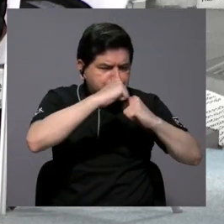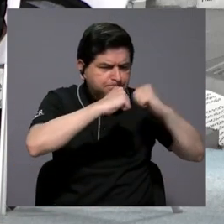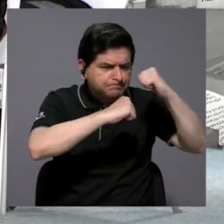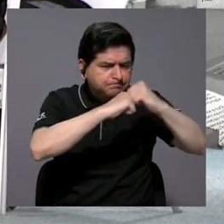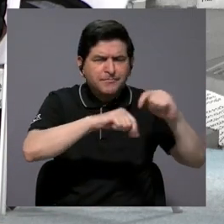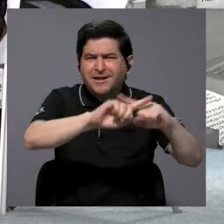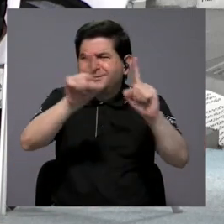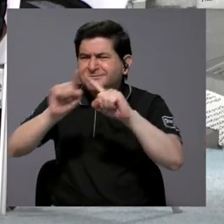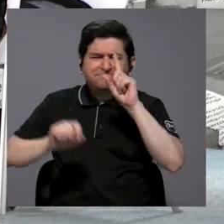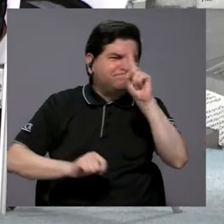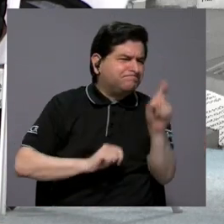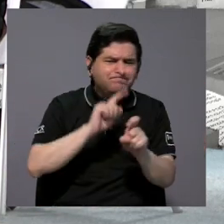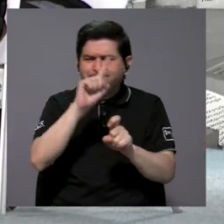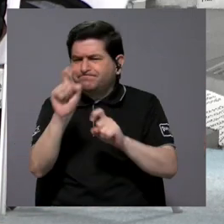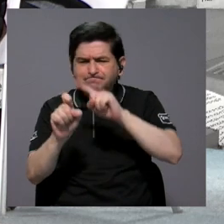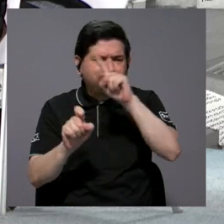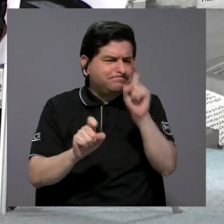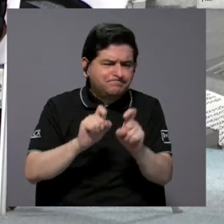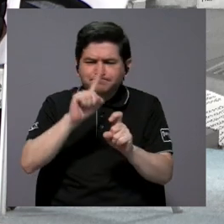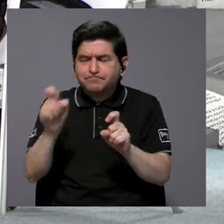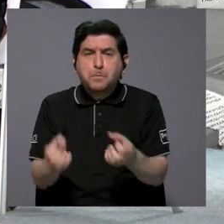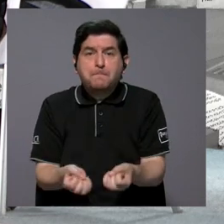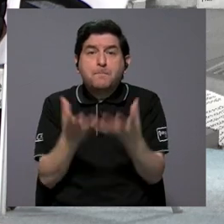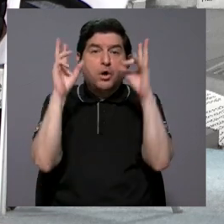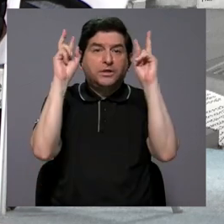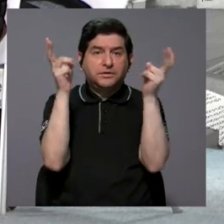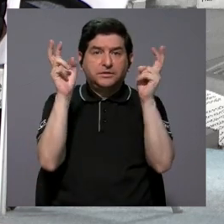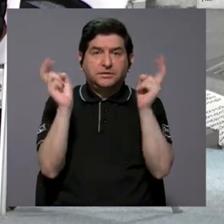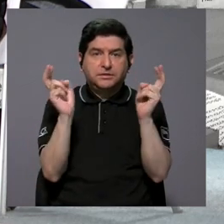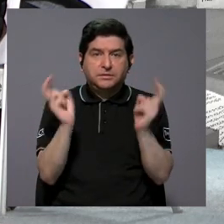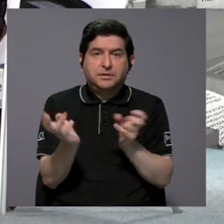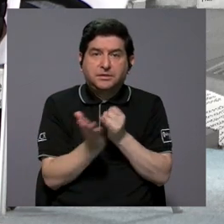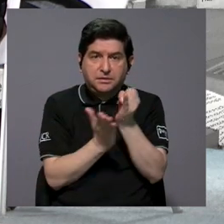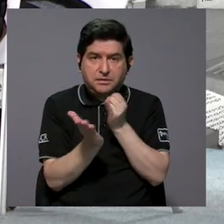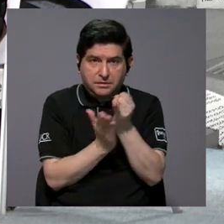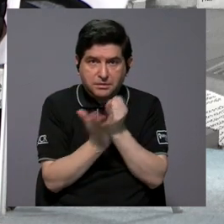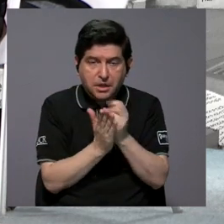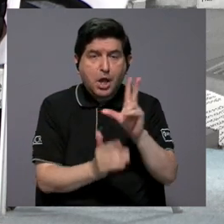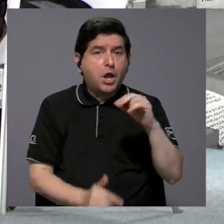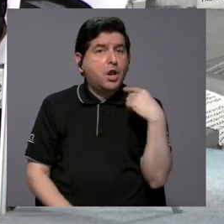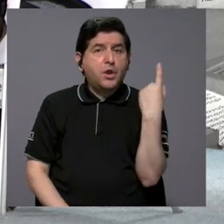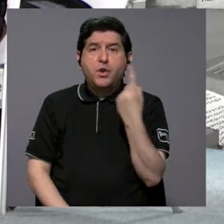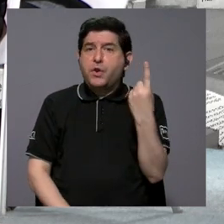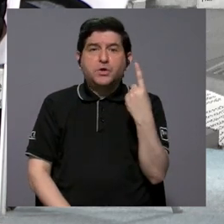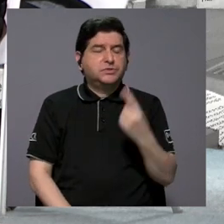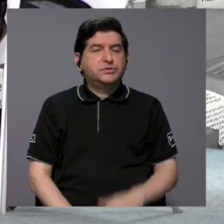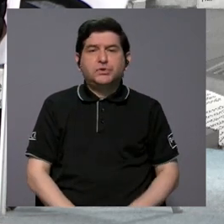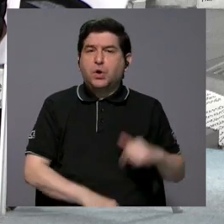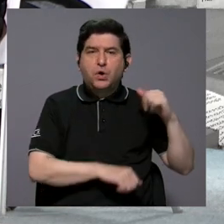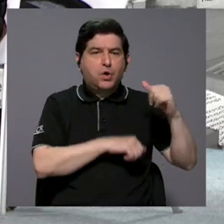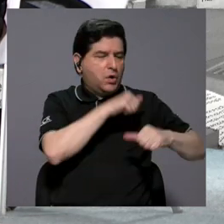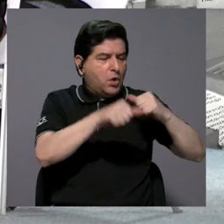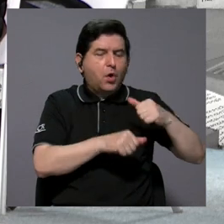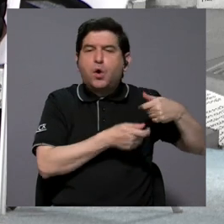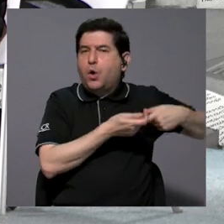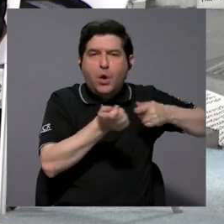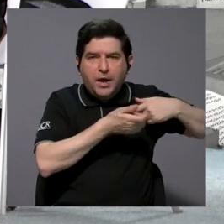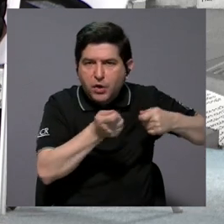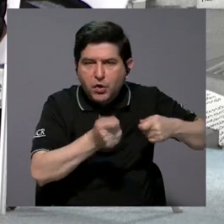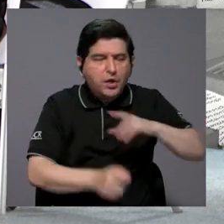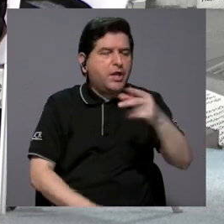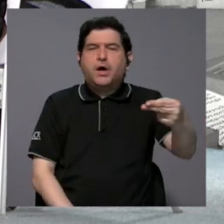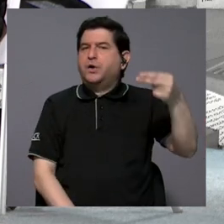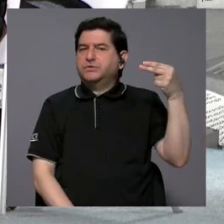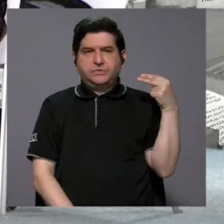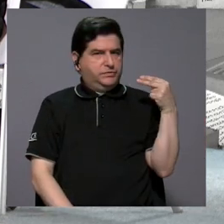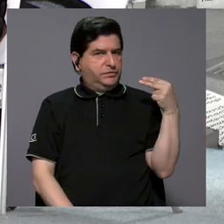múltiples preguntas, múltiples temas de investigación, no sólo desde Antropología, no sólo desde Arqueología, no sólo de